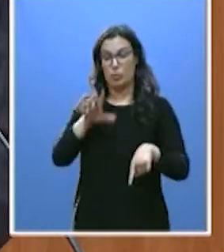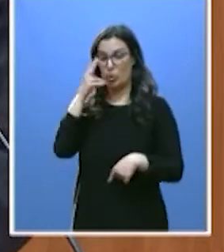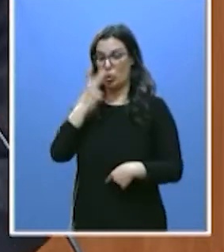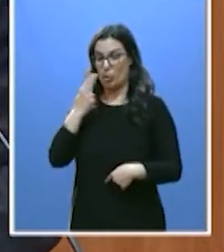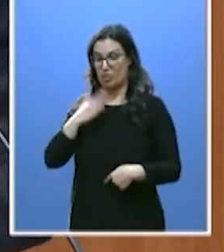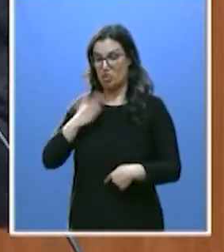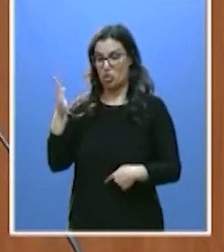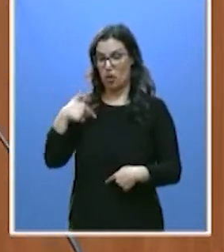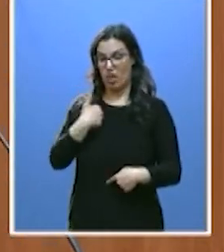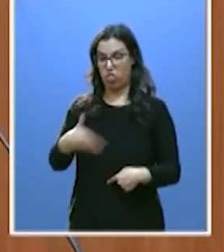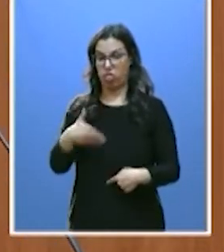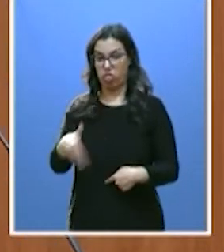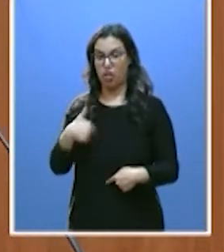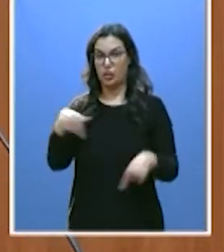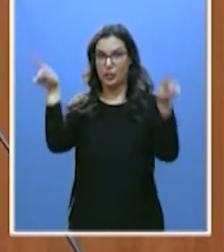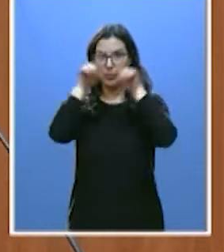tierra.